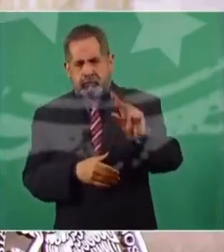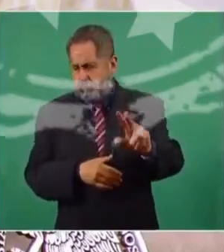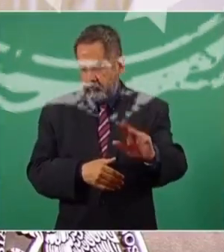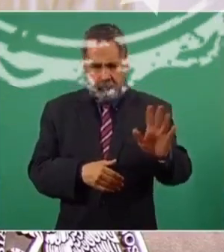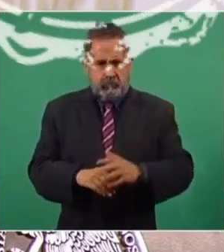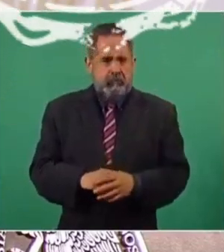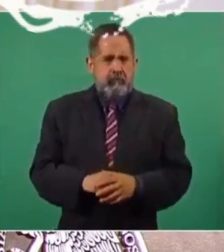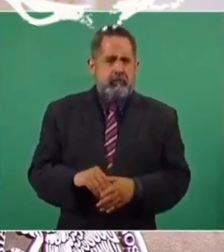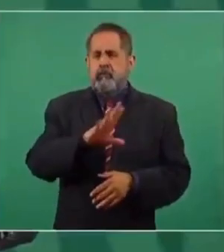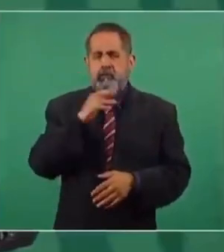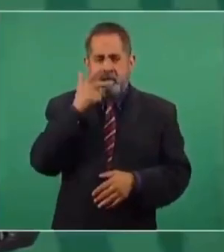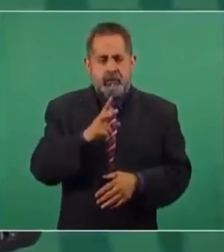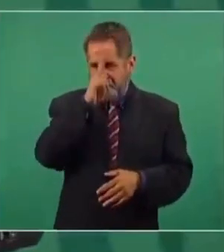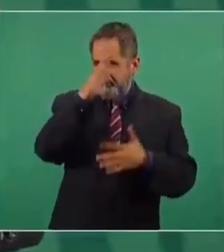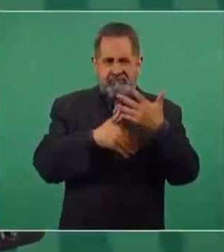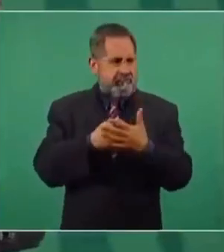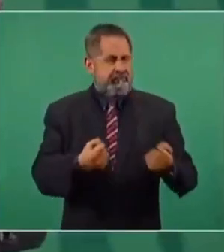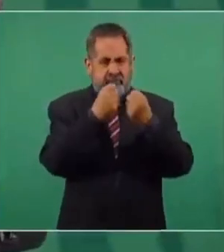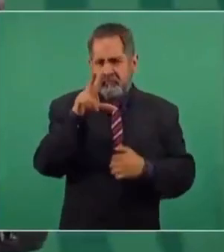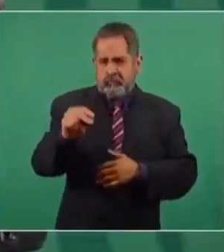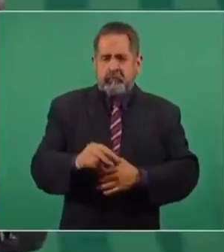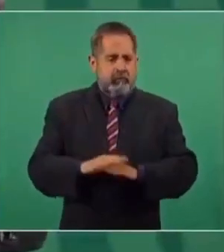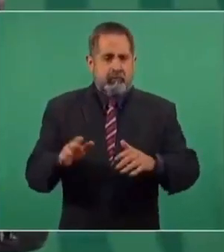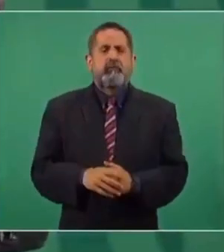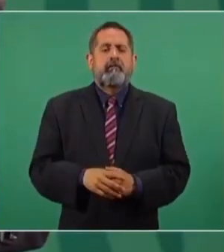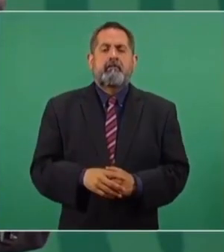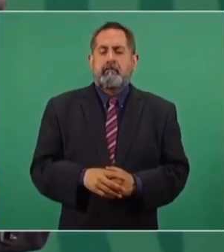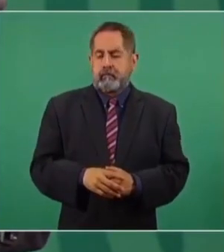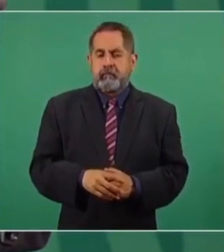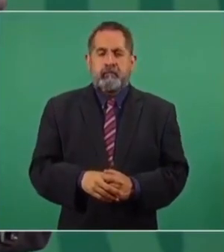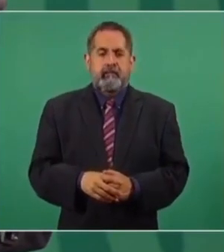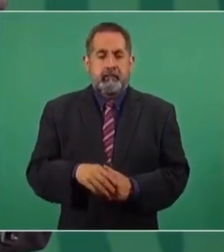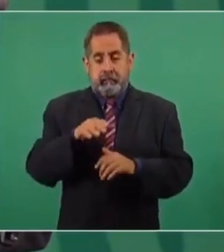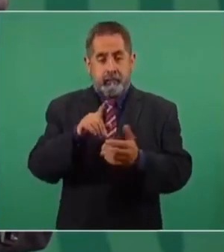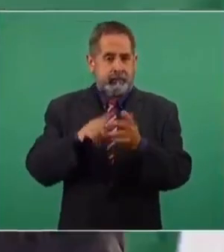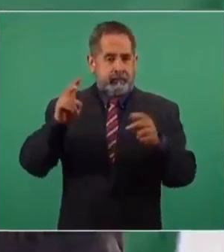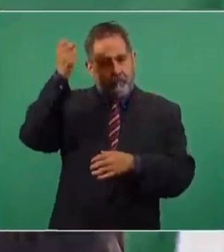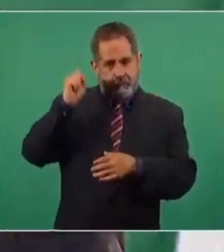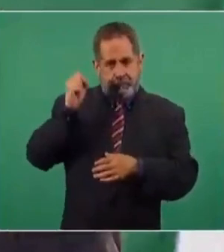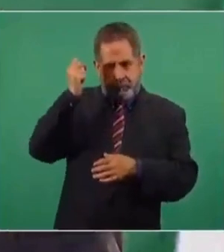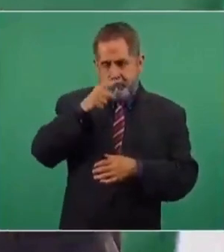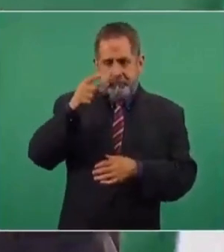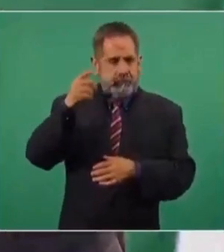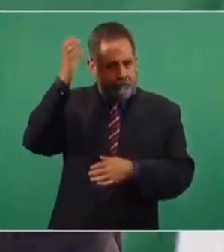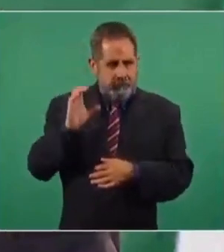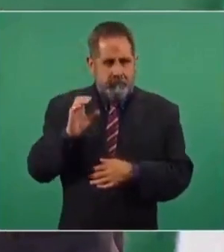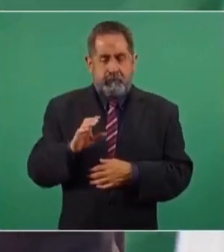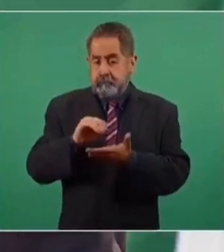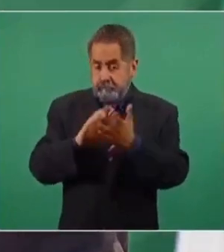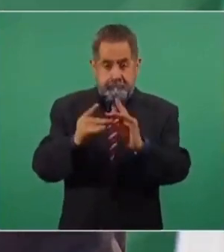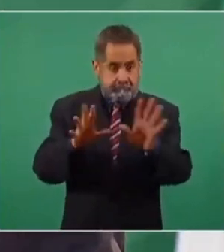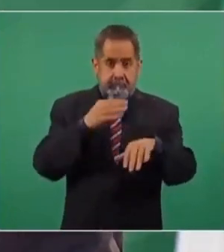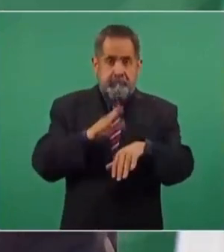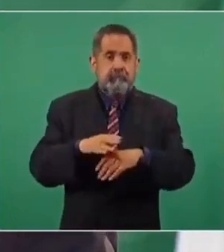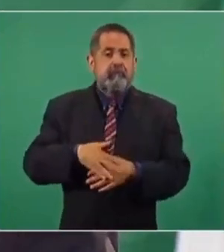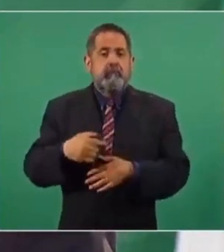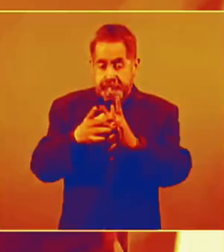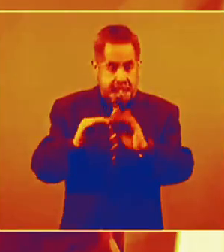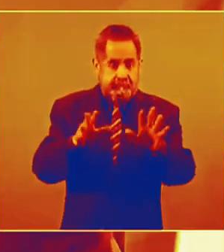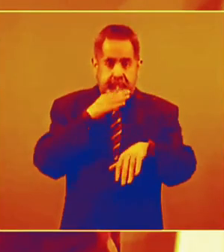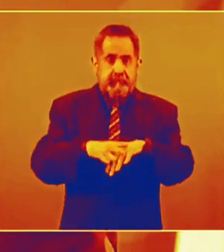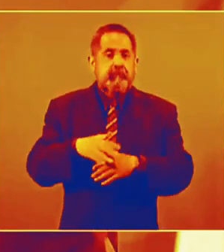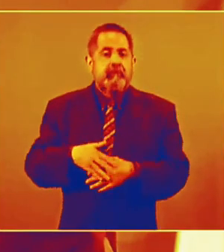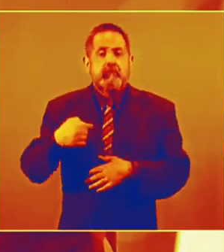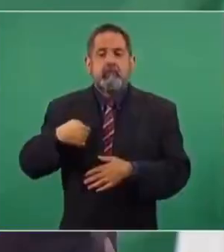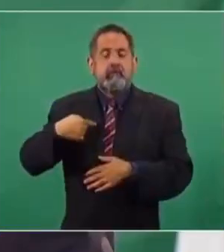O sea, no queremos la violencia. Y lo de Sinaloa, lo de Culiacán, para que no quede la menor duda, fue una instrucción que yo di,